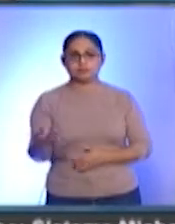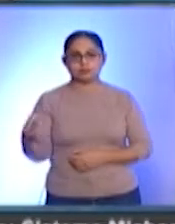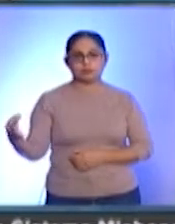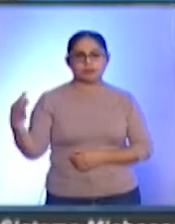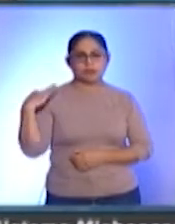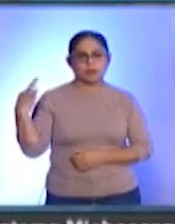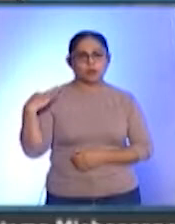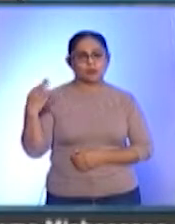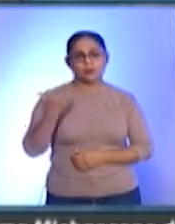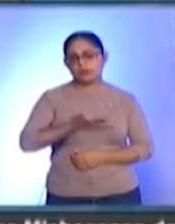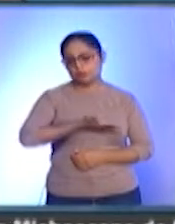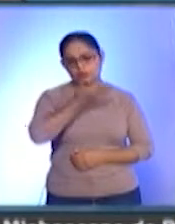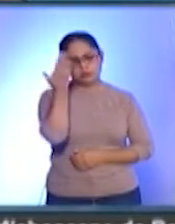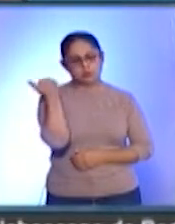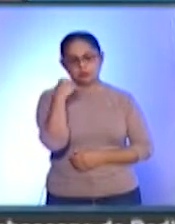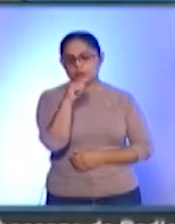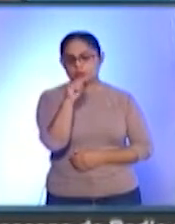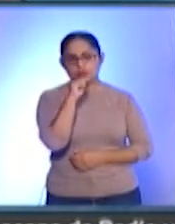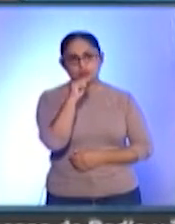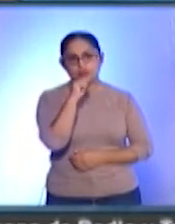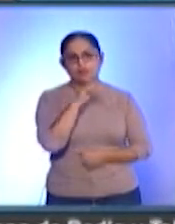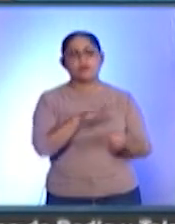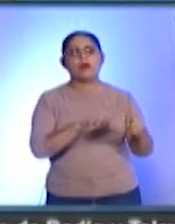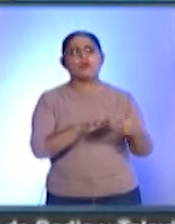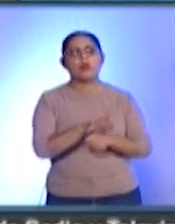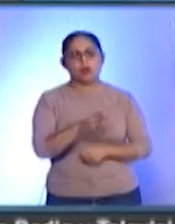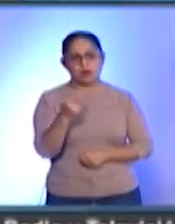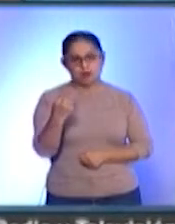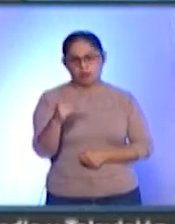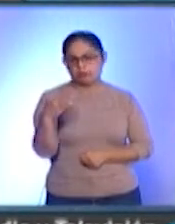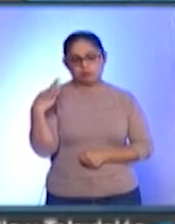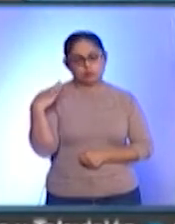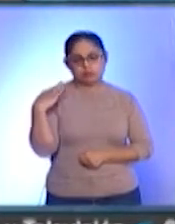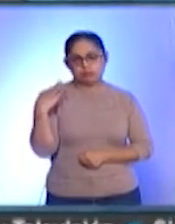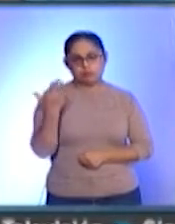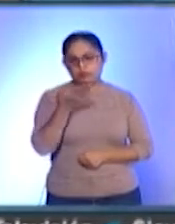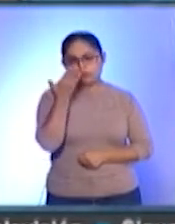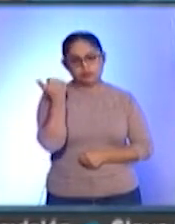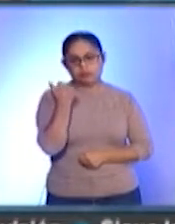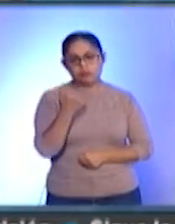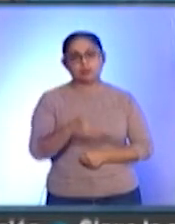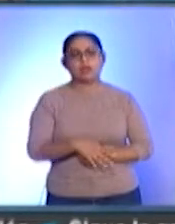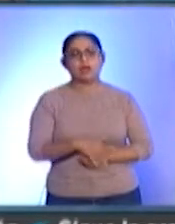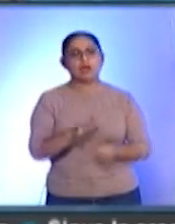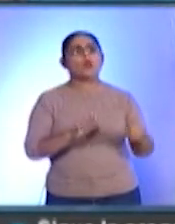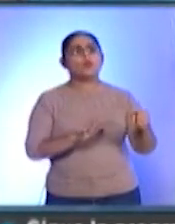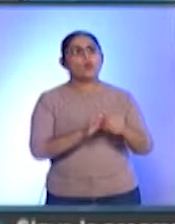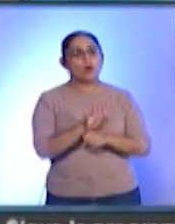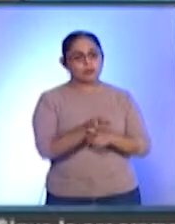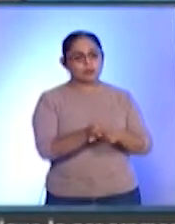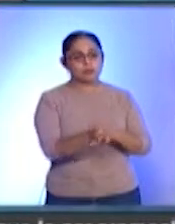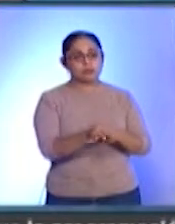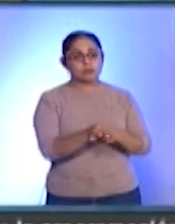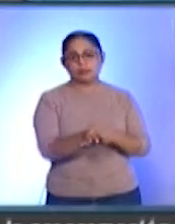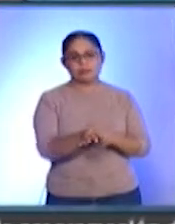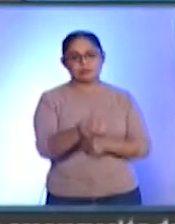Desconocemos todavía qué vacuna vaya a ser y también para qué municipios. que sí es importante